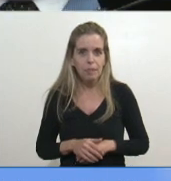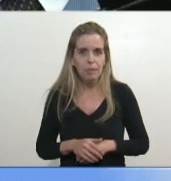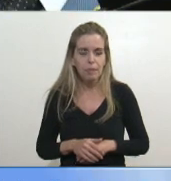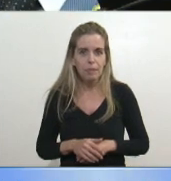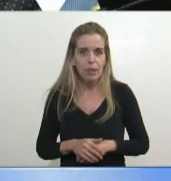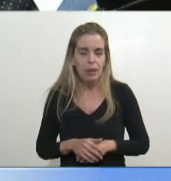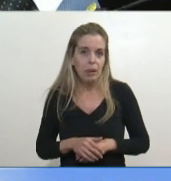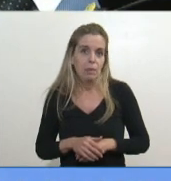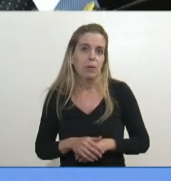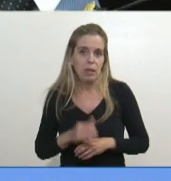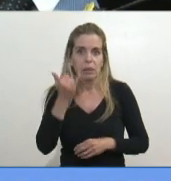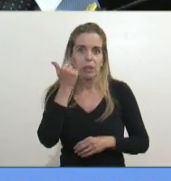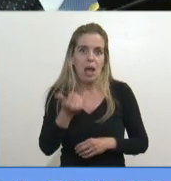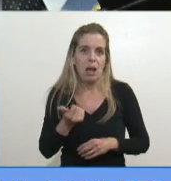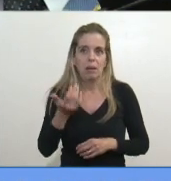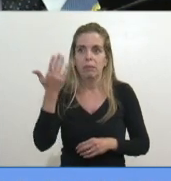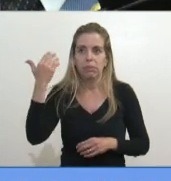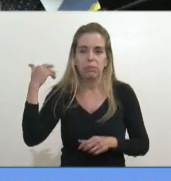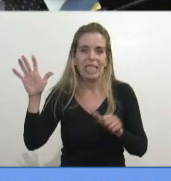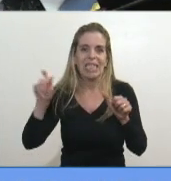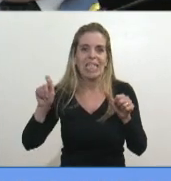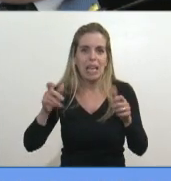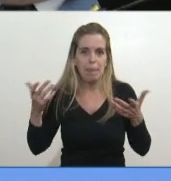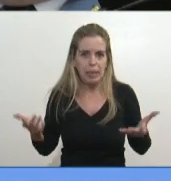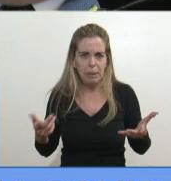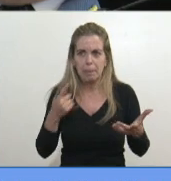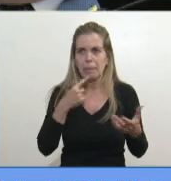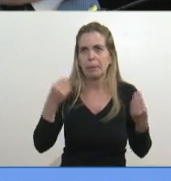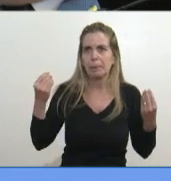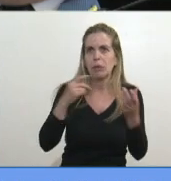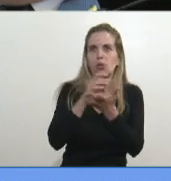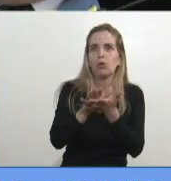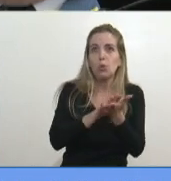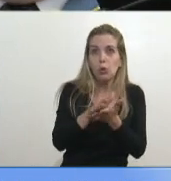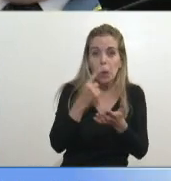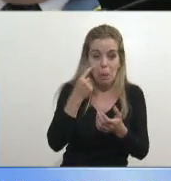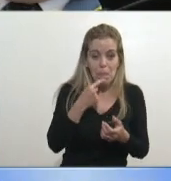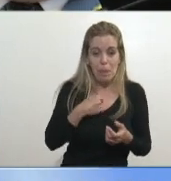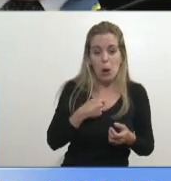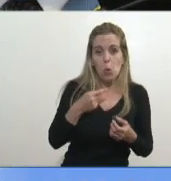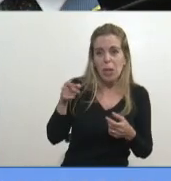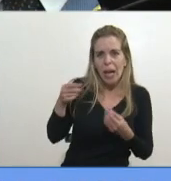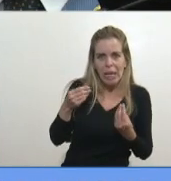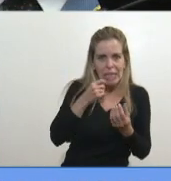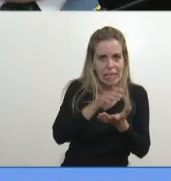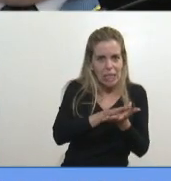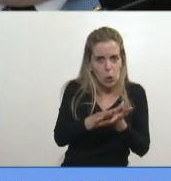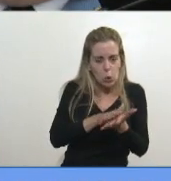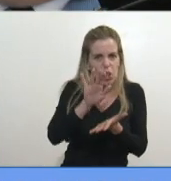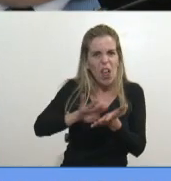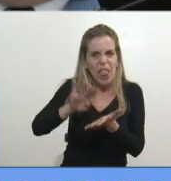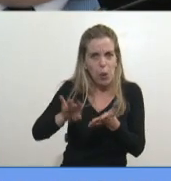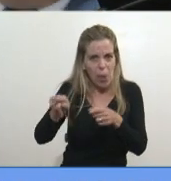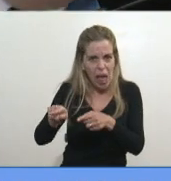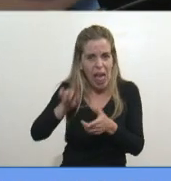Porque a los seis meses, nos estaban preguntando por qué no resolvimos el tema de la deuda, una deuda que comprometió el 100% del PBI,